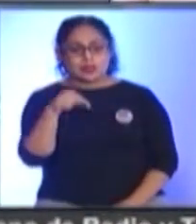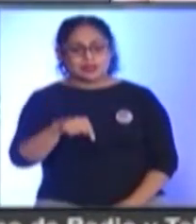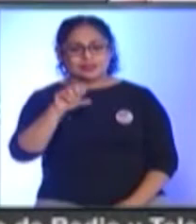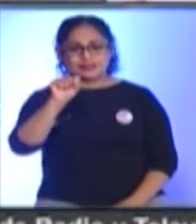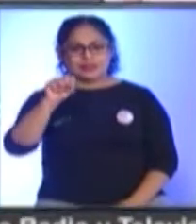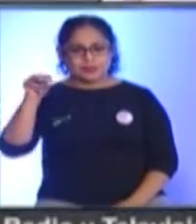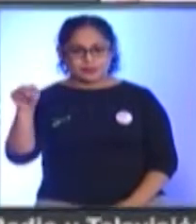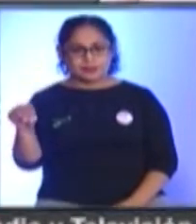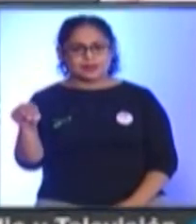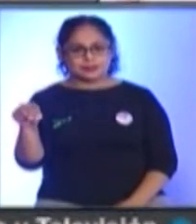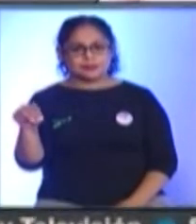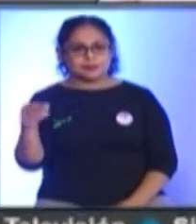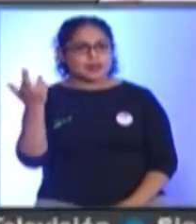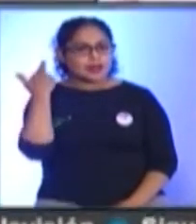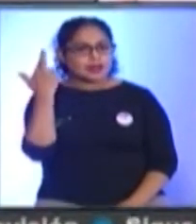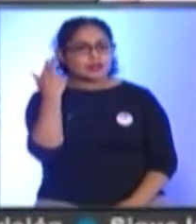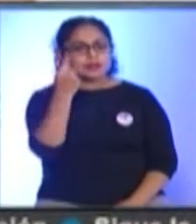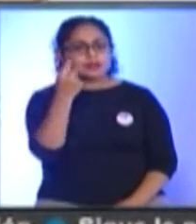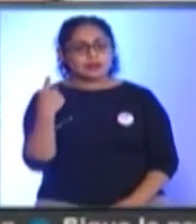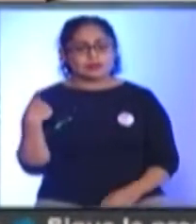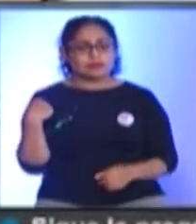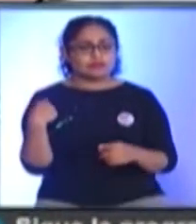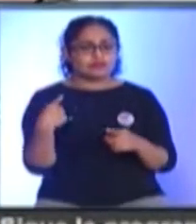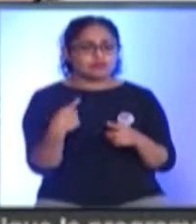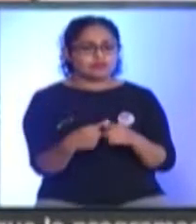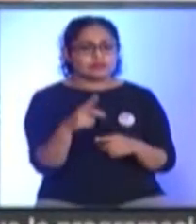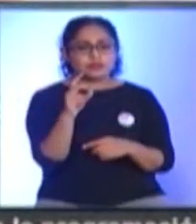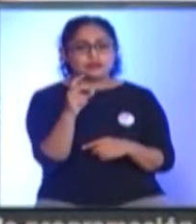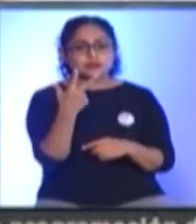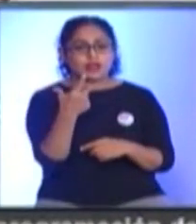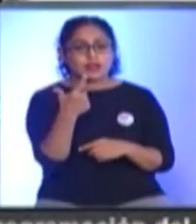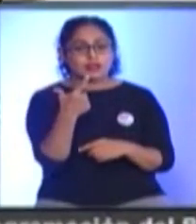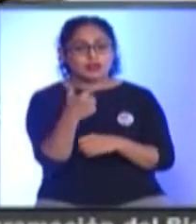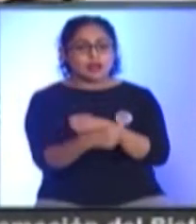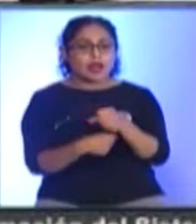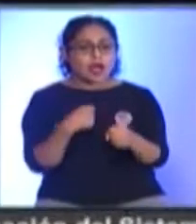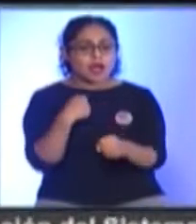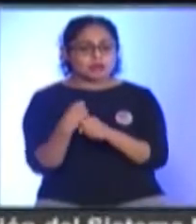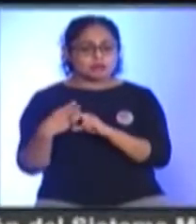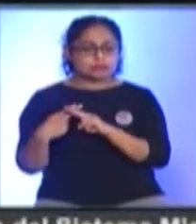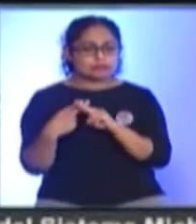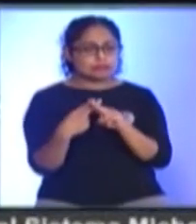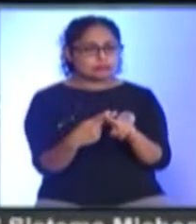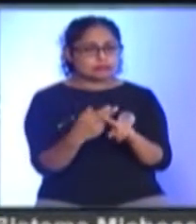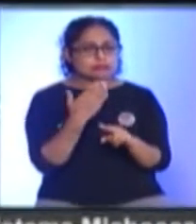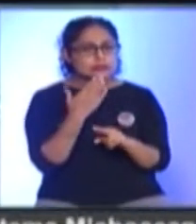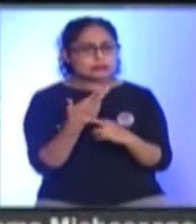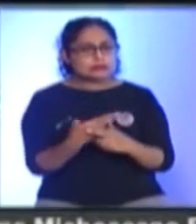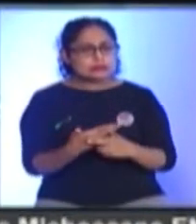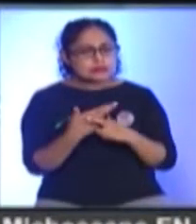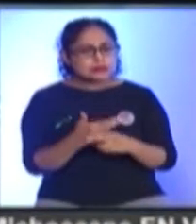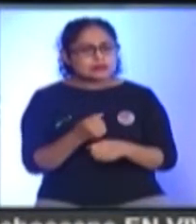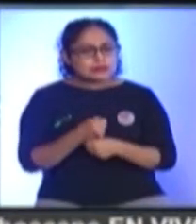Michoacano De radio Y televisión Cumple 37 años Trayectoria Llena de logros Y retos Que se ha construido